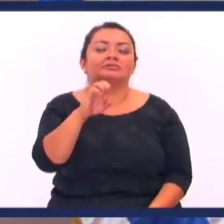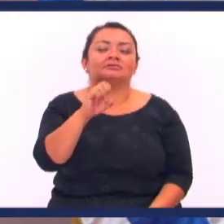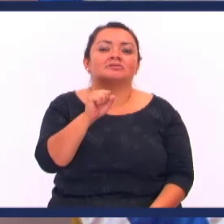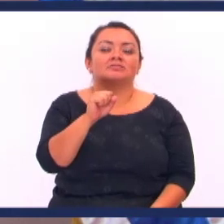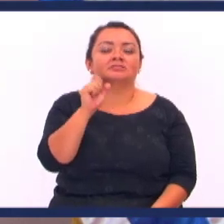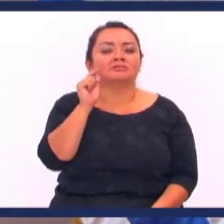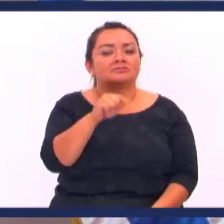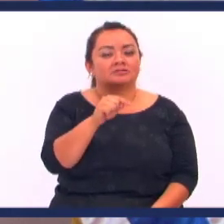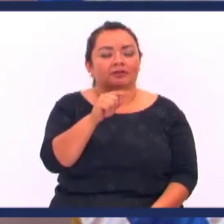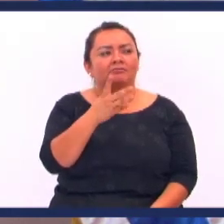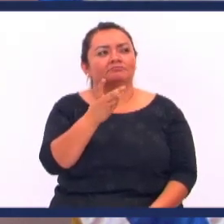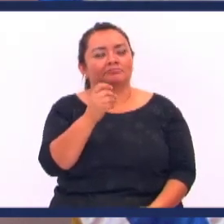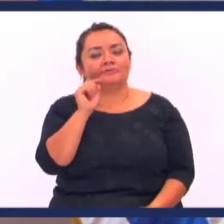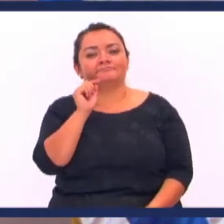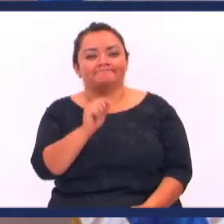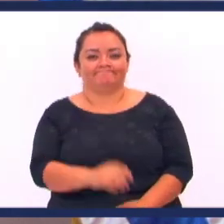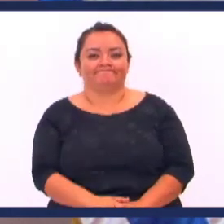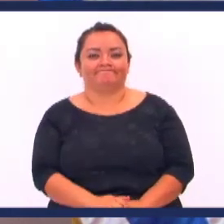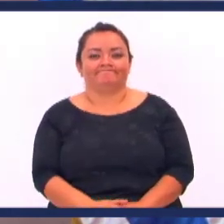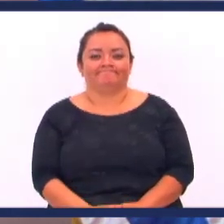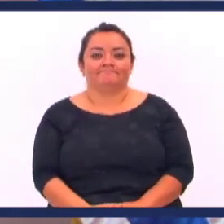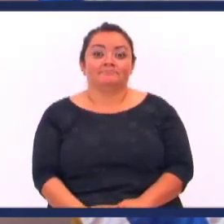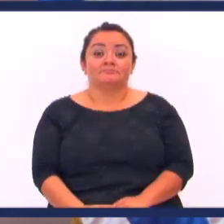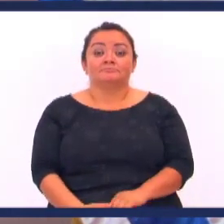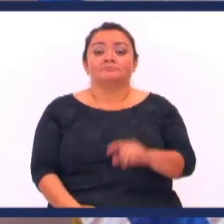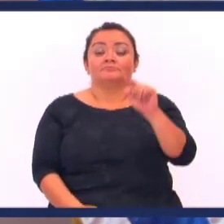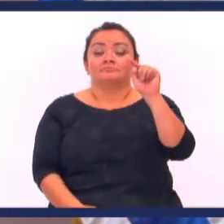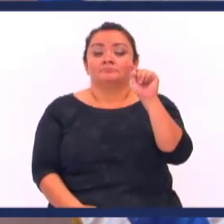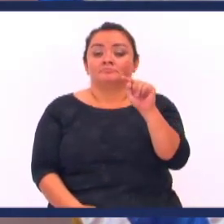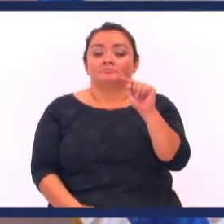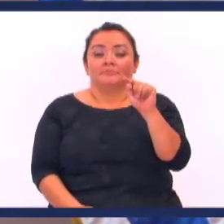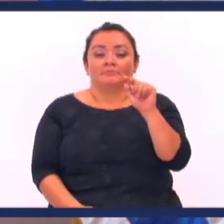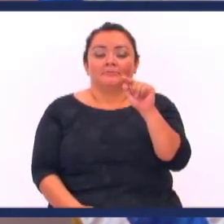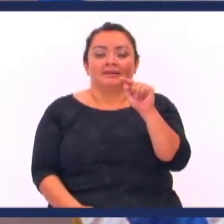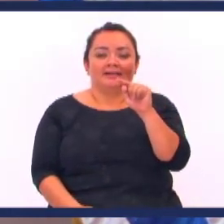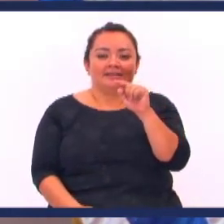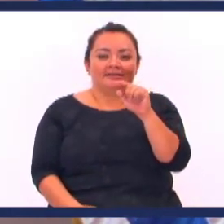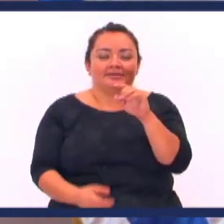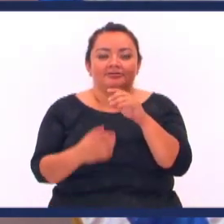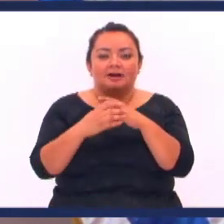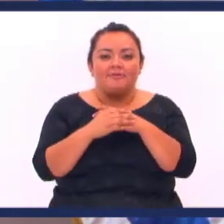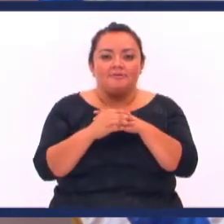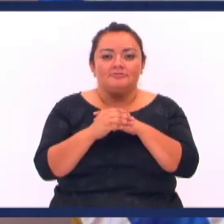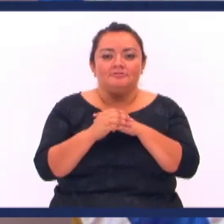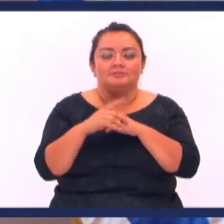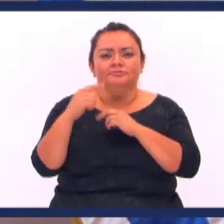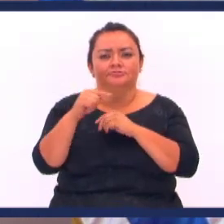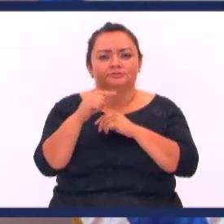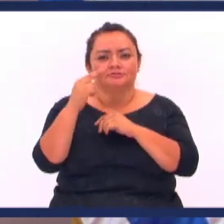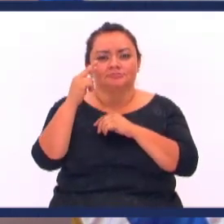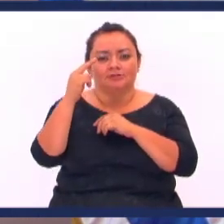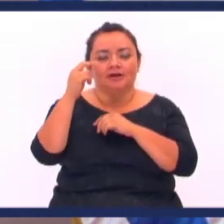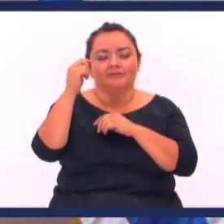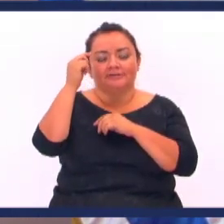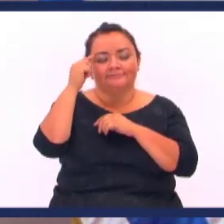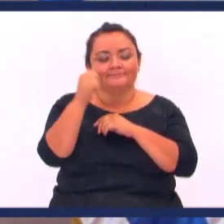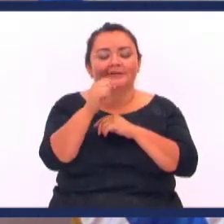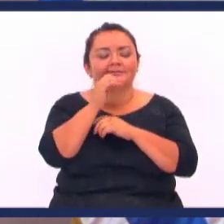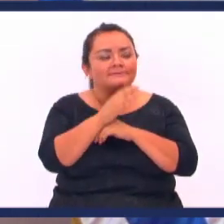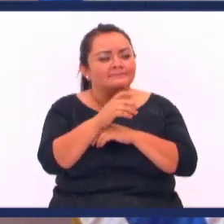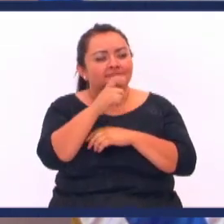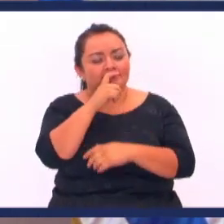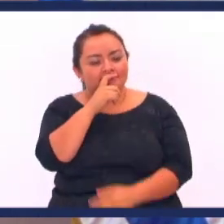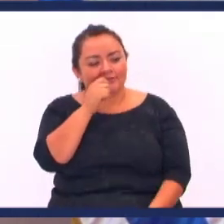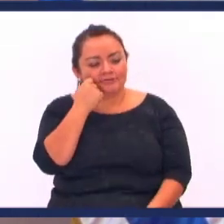Es el diamante De tantos Pero cuando usted Pone su fe a prueba Ahí es donde El señor dice Papá